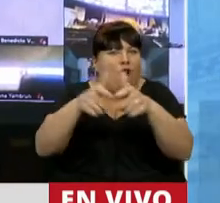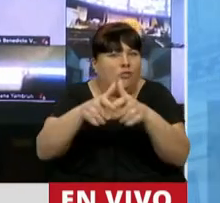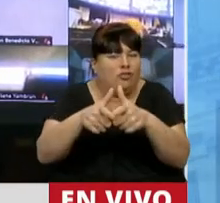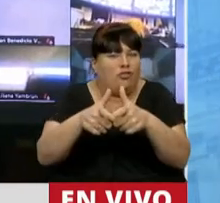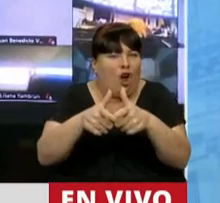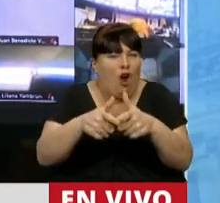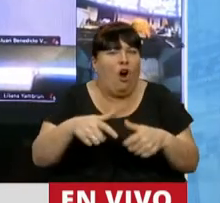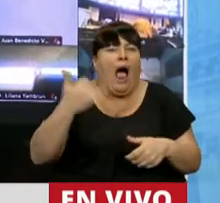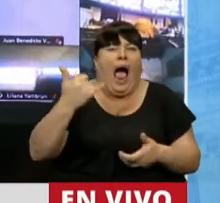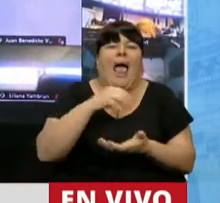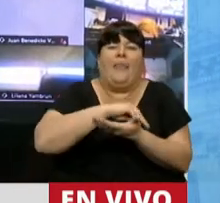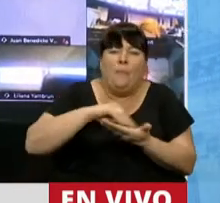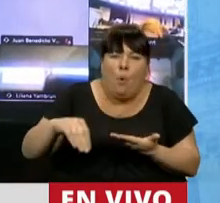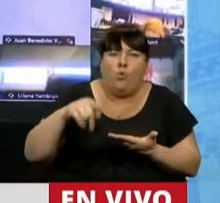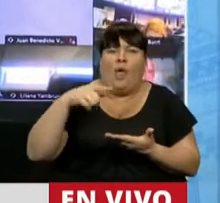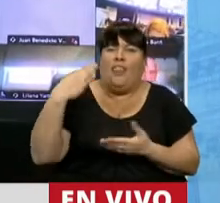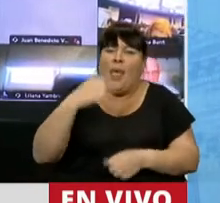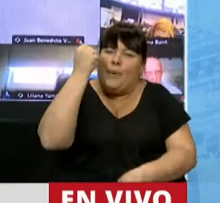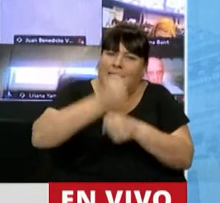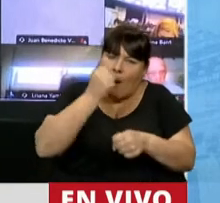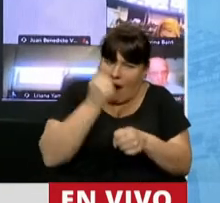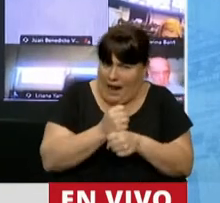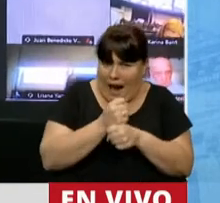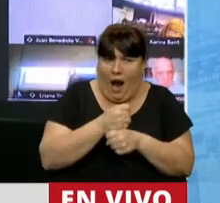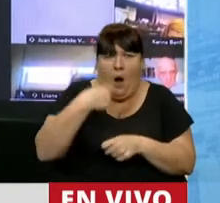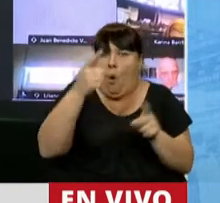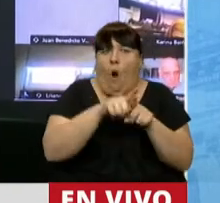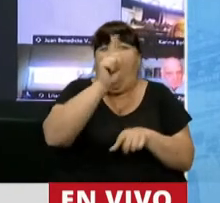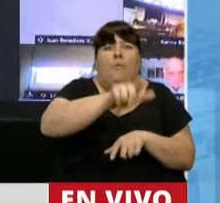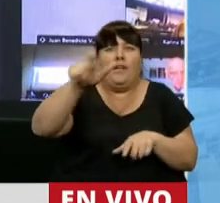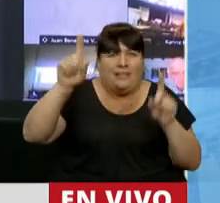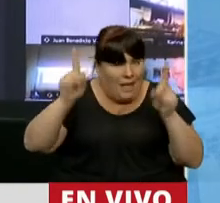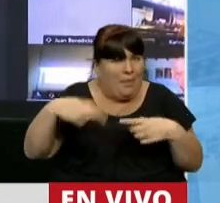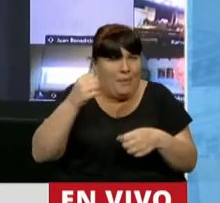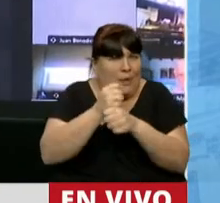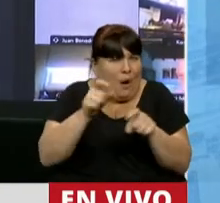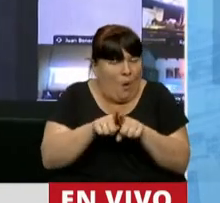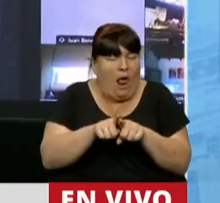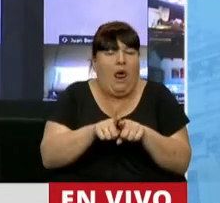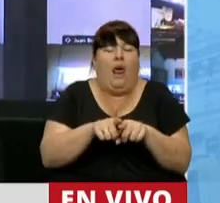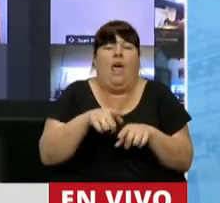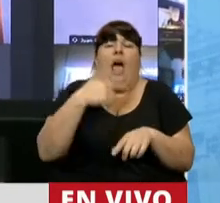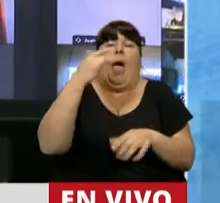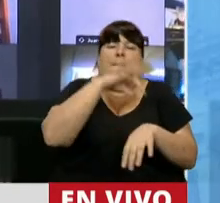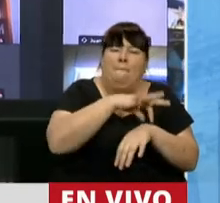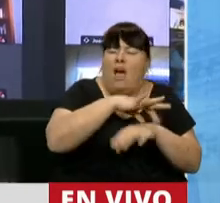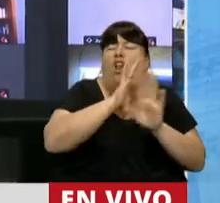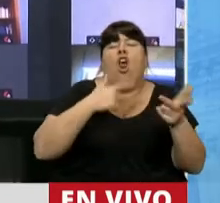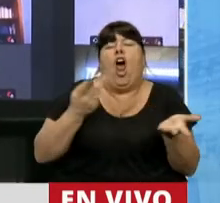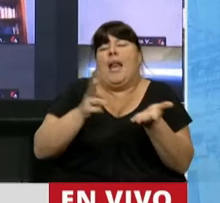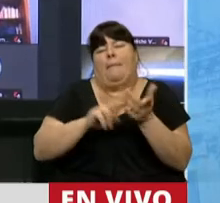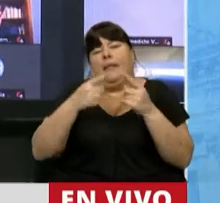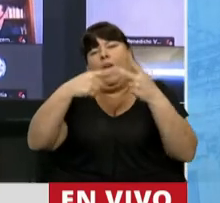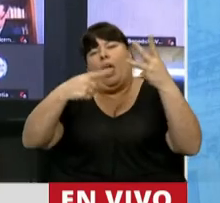Tenemos diputados que tienen que trabajar como cualquier otro hijo de vecino. Tenemos médicos. Bueno, no voy a